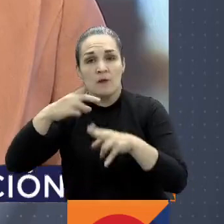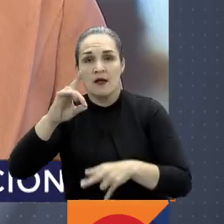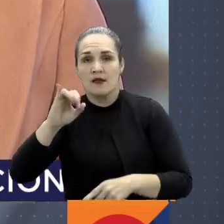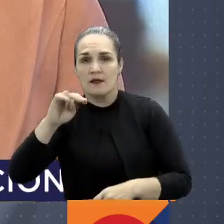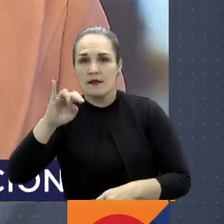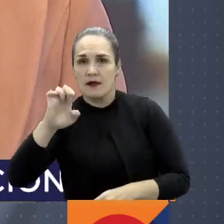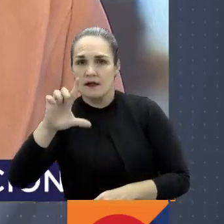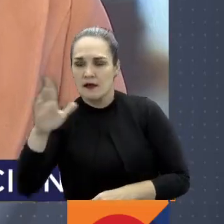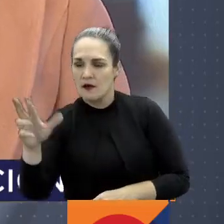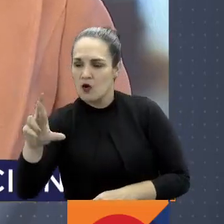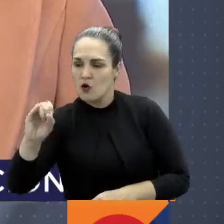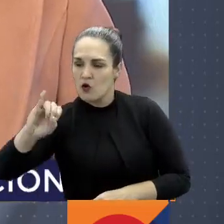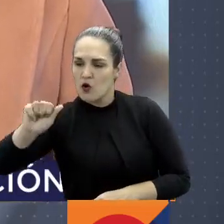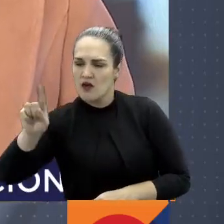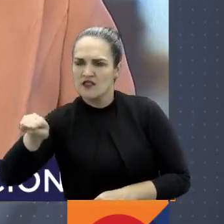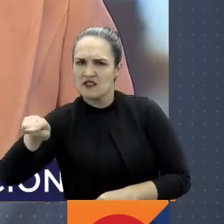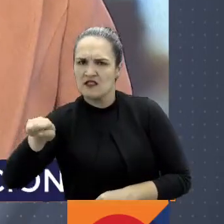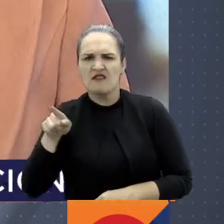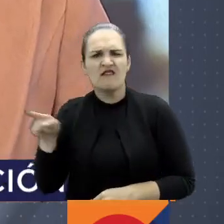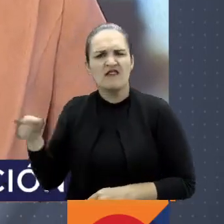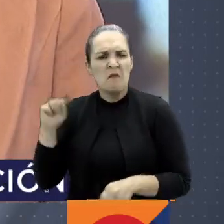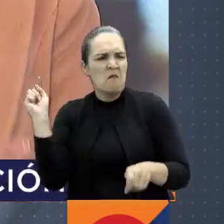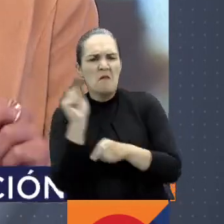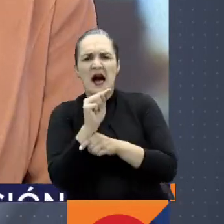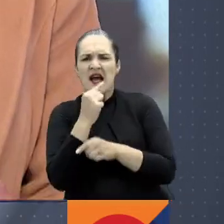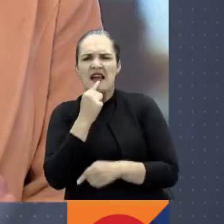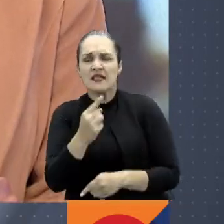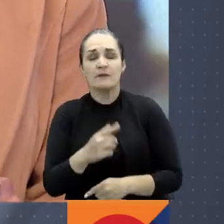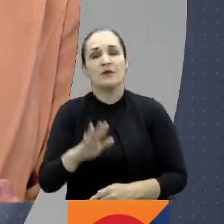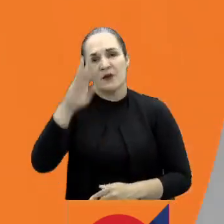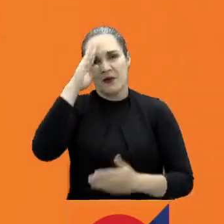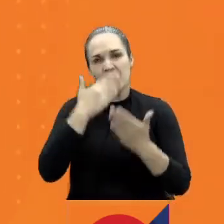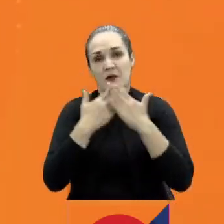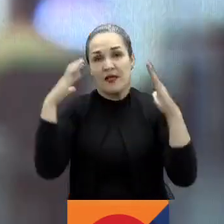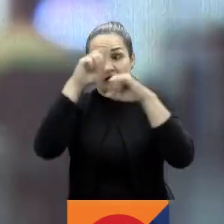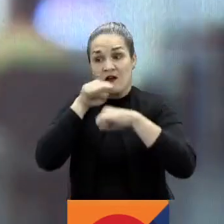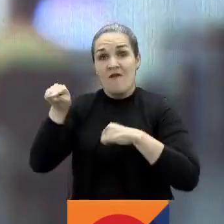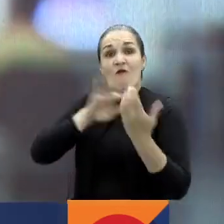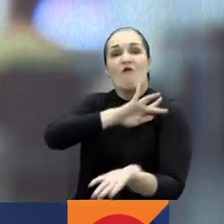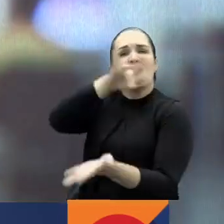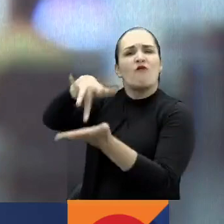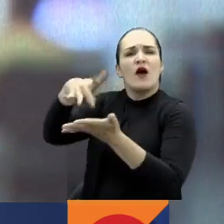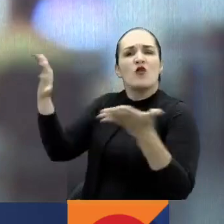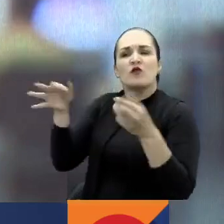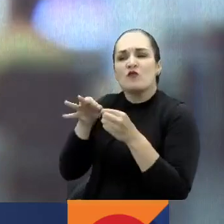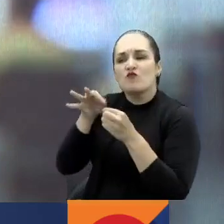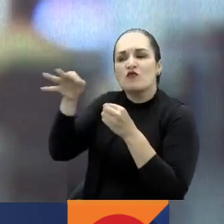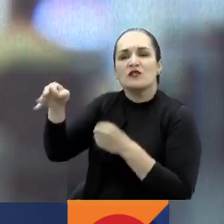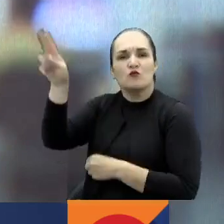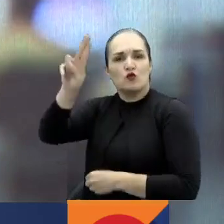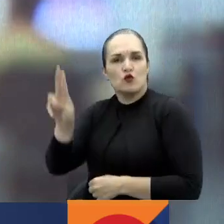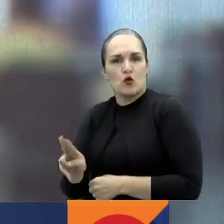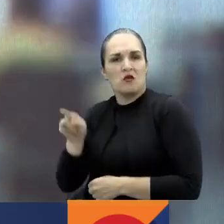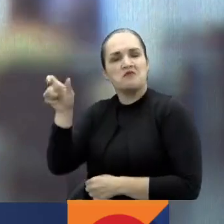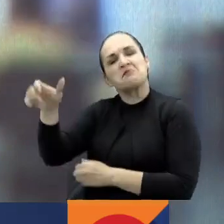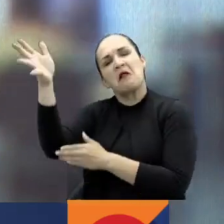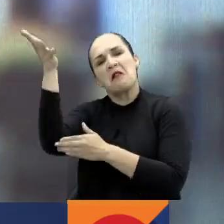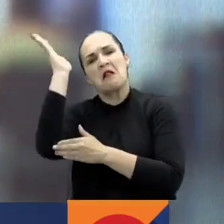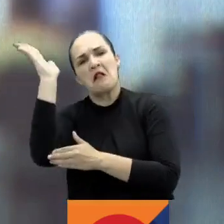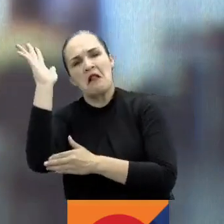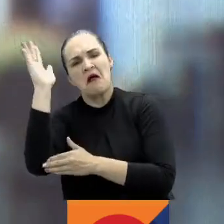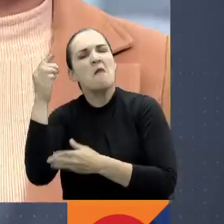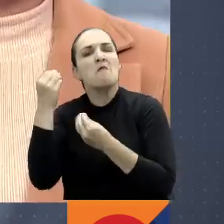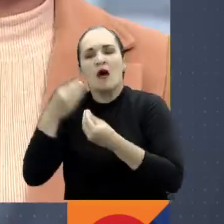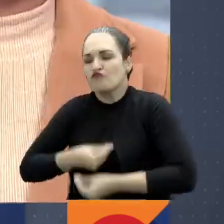noches. ¿Qué dijo el mandatario? Damaris y televidentes, muy buenas noches. Durante su visita al municipio San Benito, Abad del Sucre, donde el primer mandatario entregó